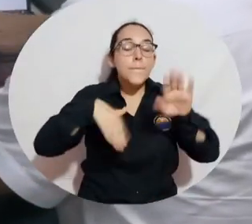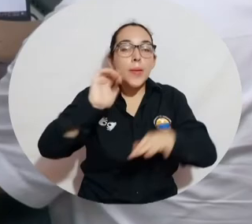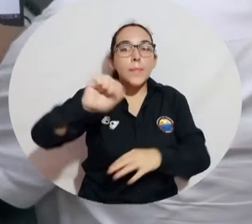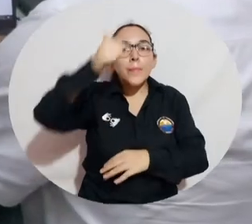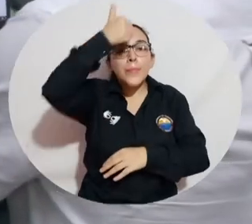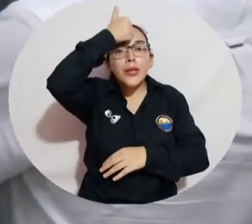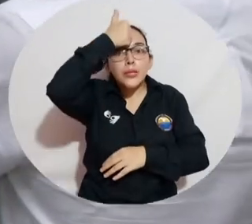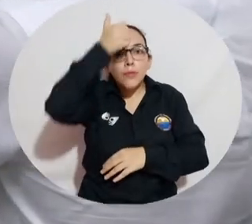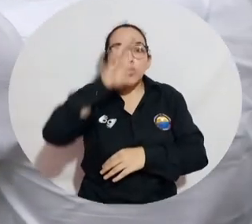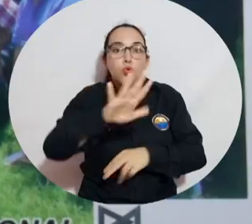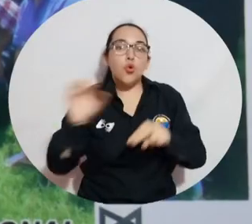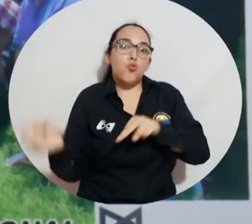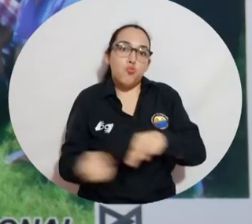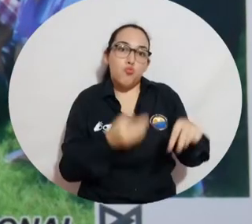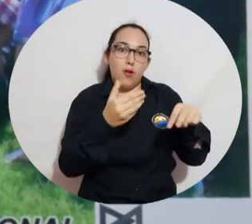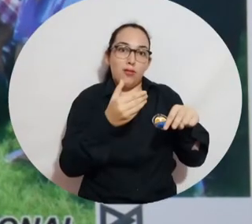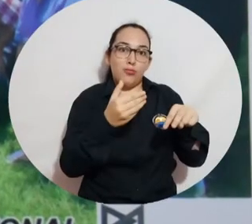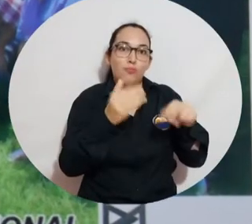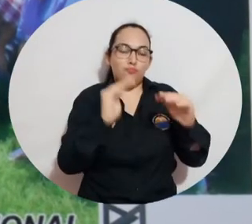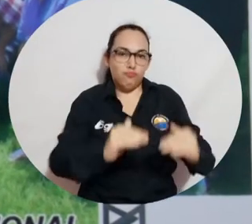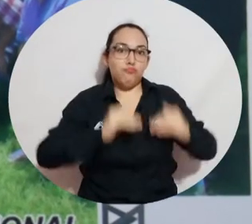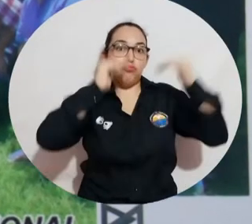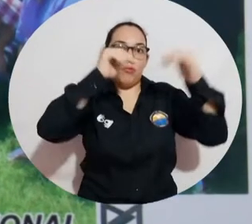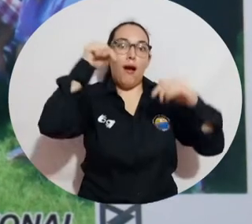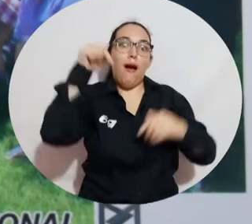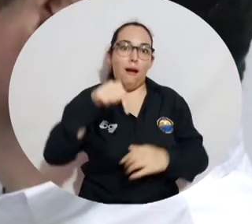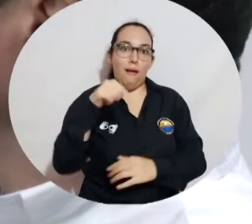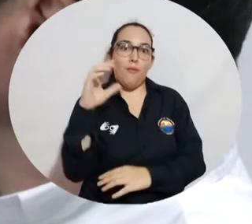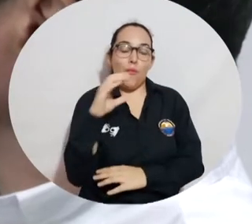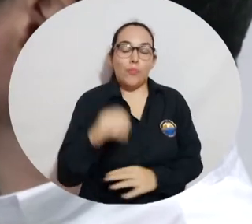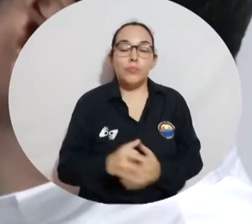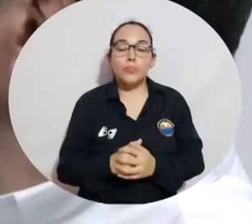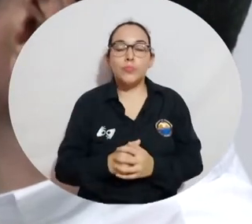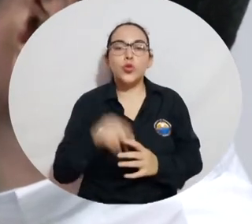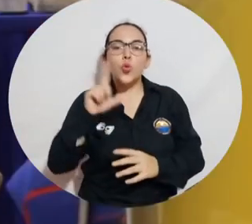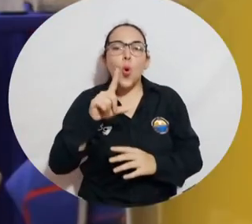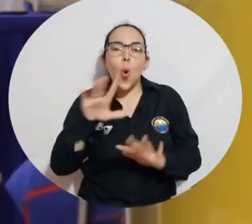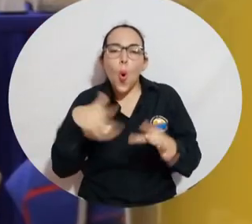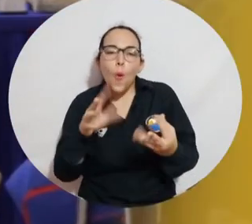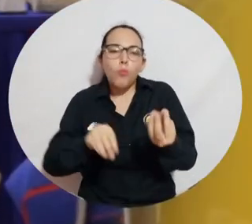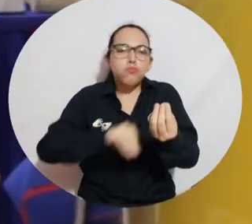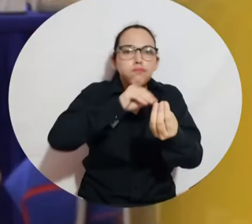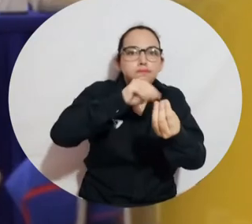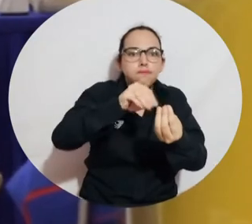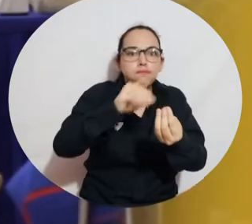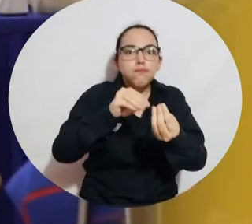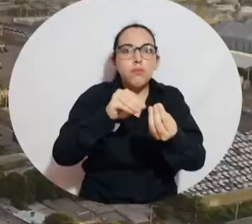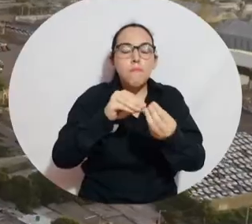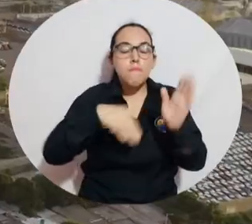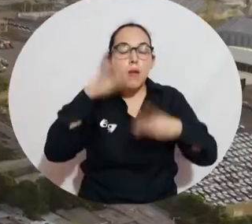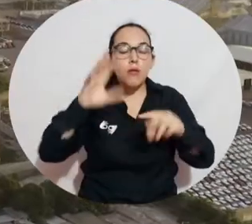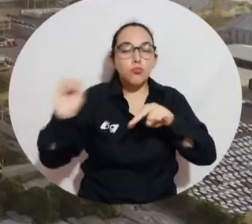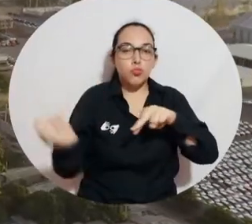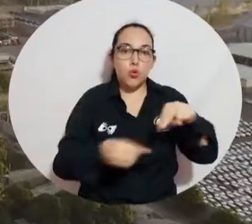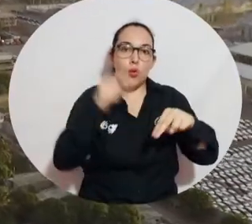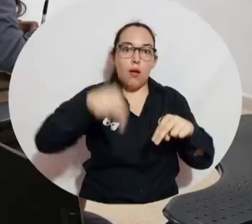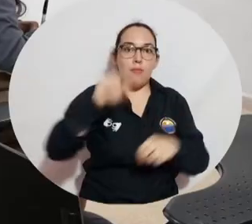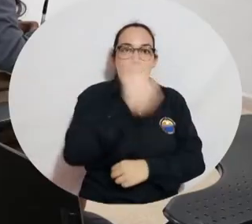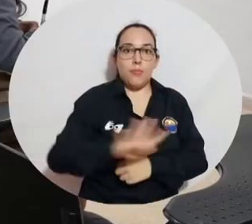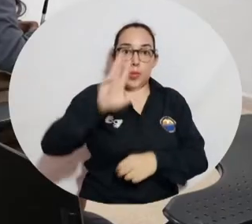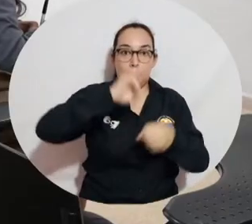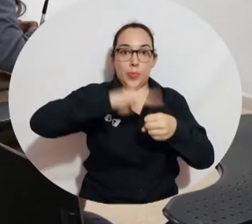uno de los actores fundamentales en la educación superior del país, y trabajará para fortalecer el sistema educativo del departamento del Magdalena.